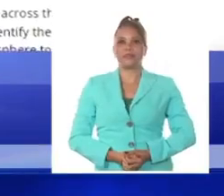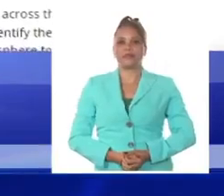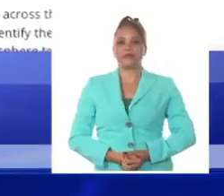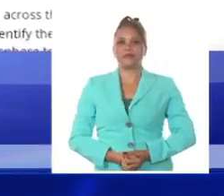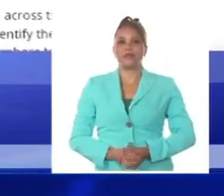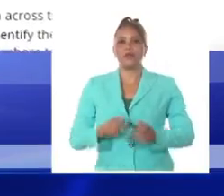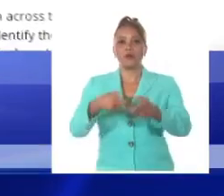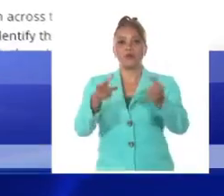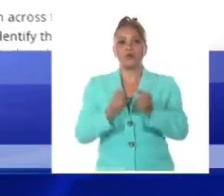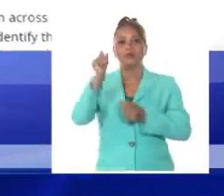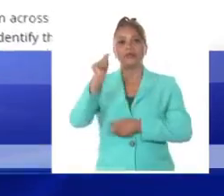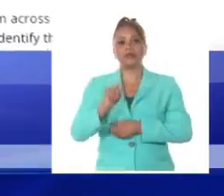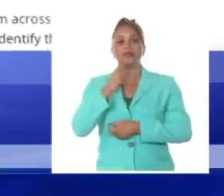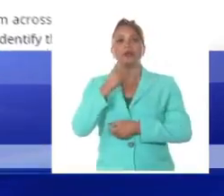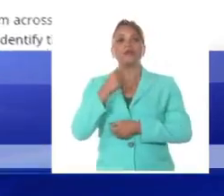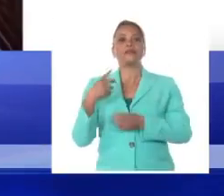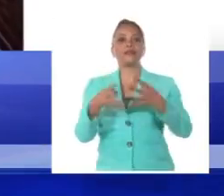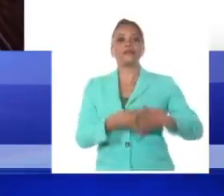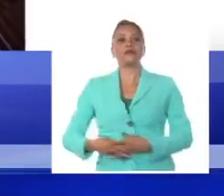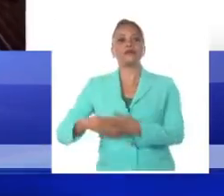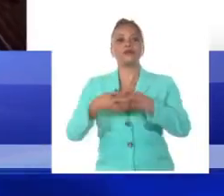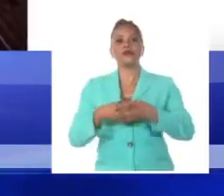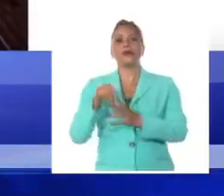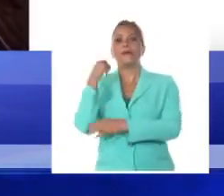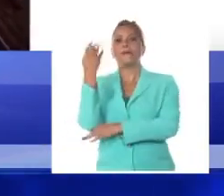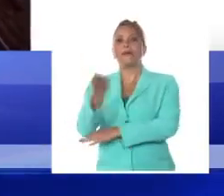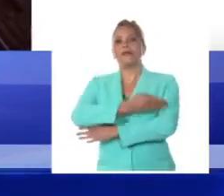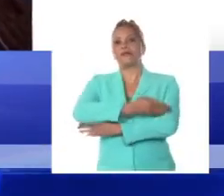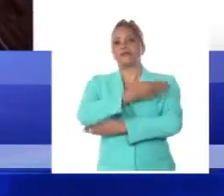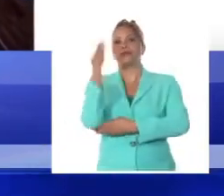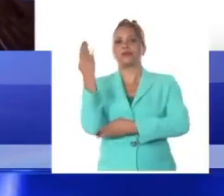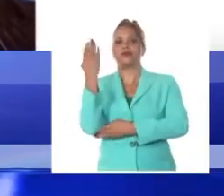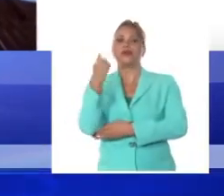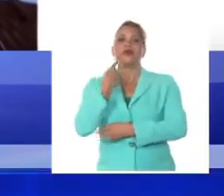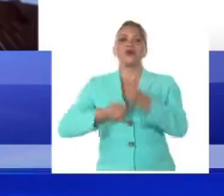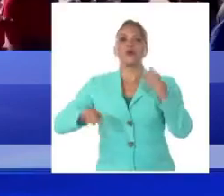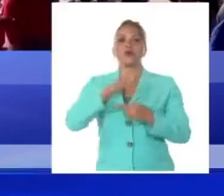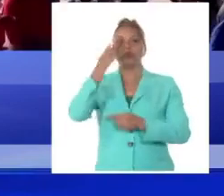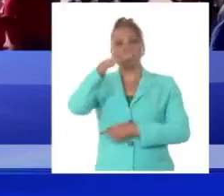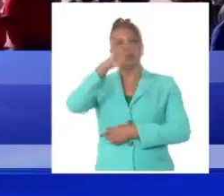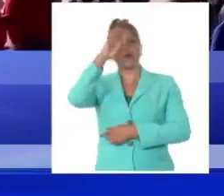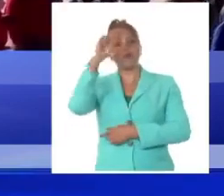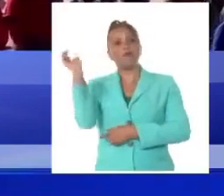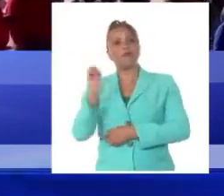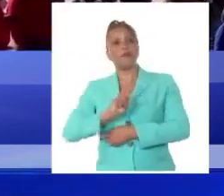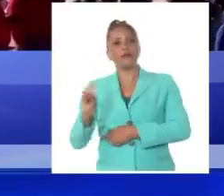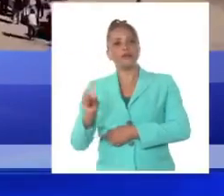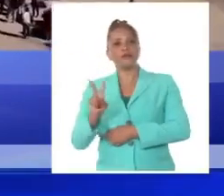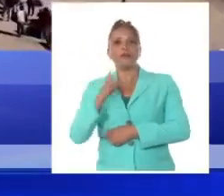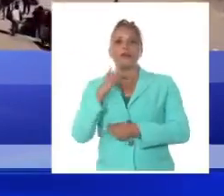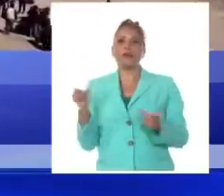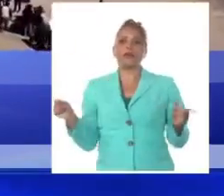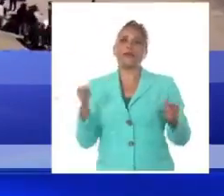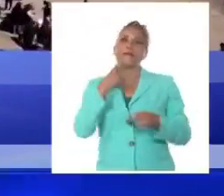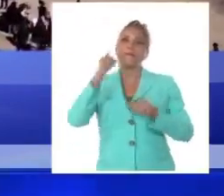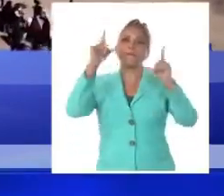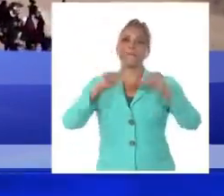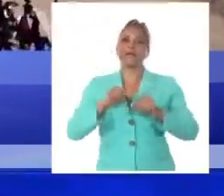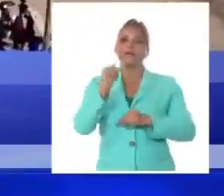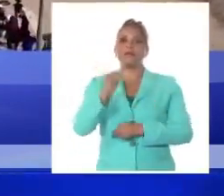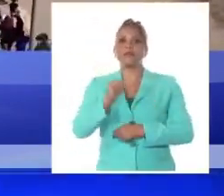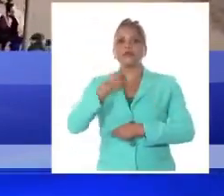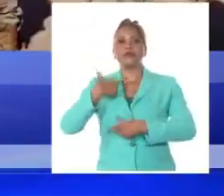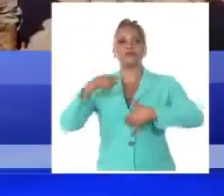Congresistas estadounidenses piden a Biden levantar medidas económicas contra Cuba y Venezuela para reducir flujo migratorio